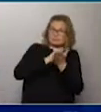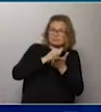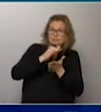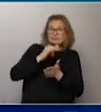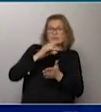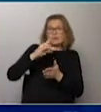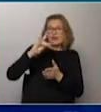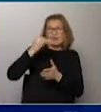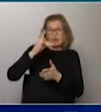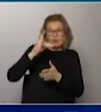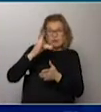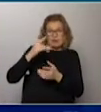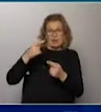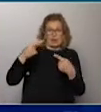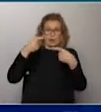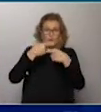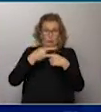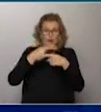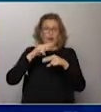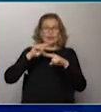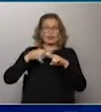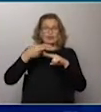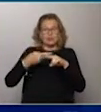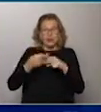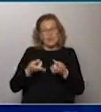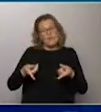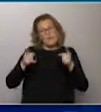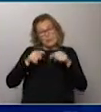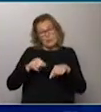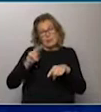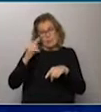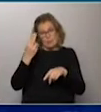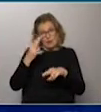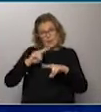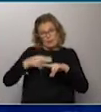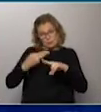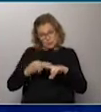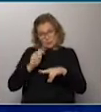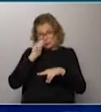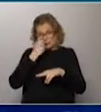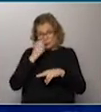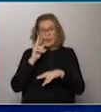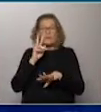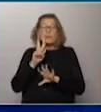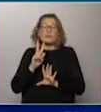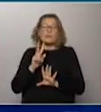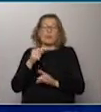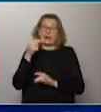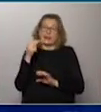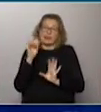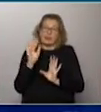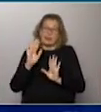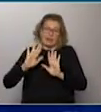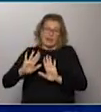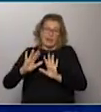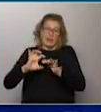jugar ante Jorge Wilstermann. Jugarán ese partido, regresarán a nuestro país, otra vez hisopados. Y ahí veremos si dan negativo, obviamente